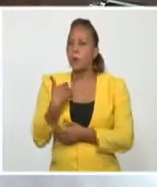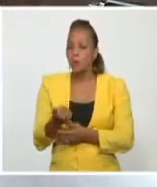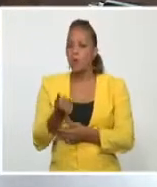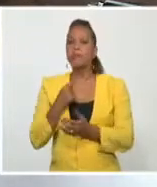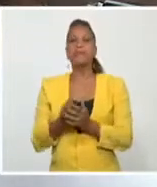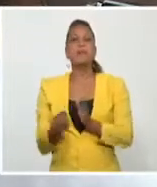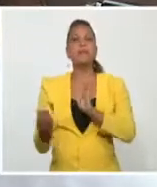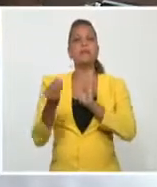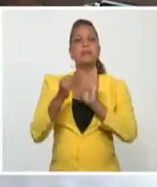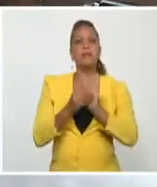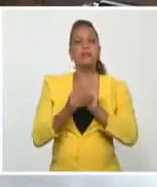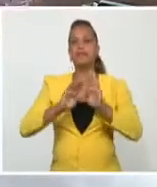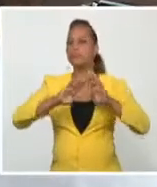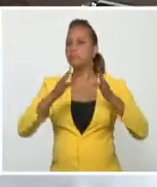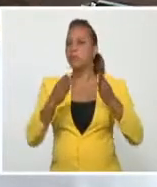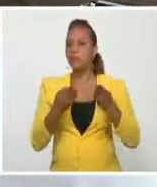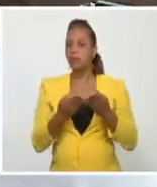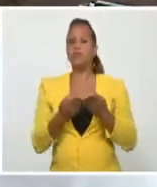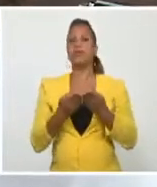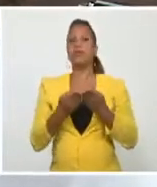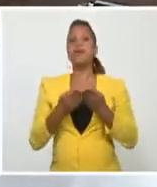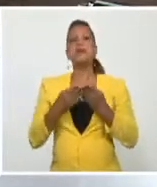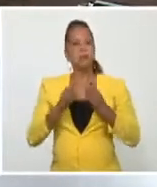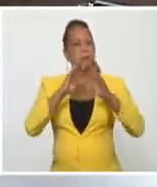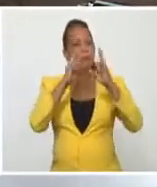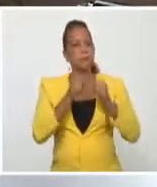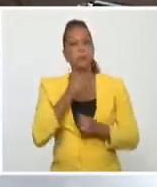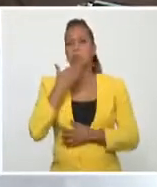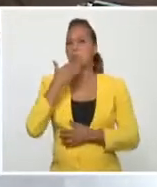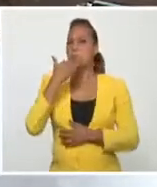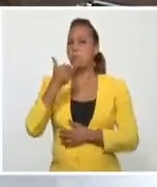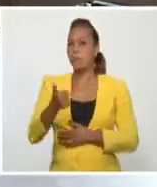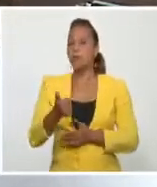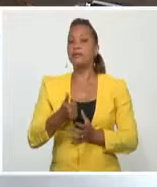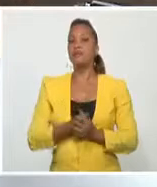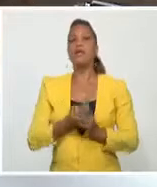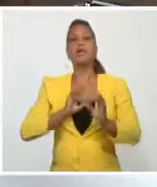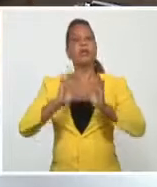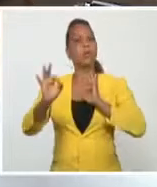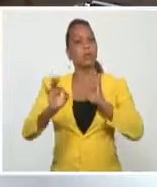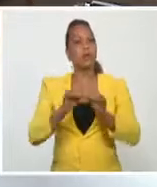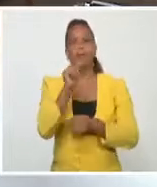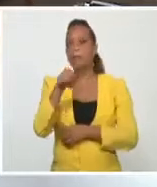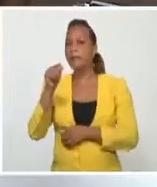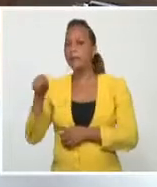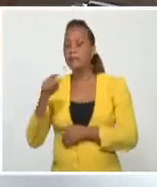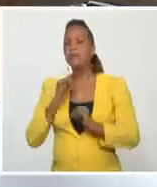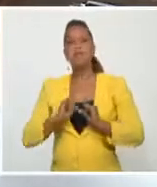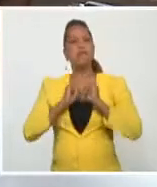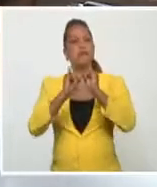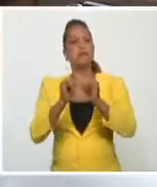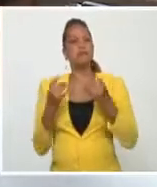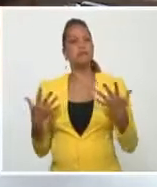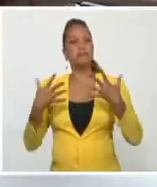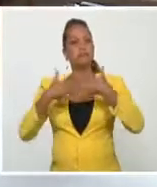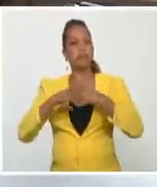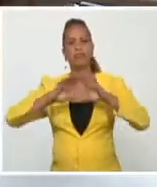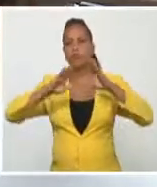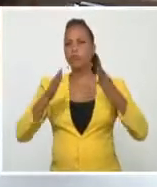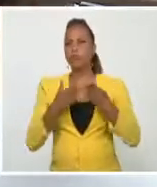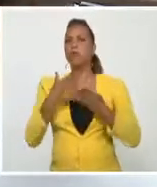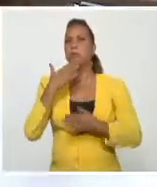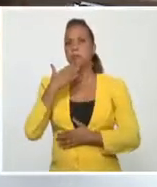implementación que están teniendo, dan muchísimo dato en relación a la seguridad y va a dar mucha información también en relación a los beneficios que